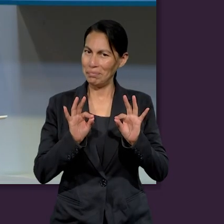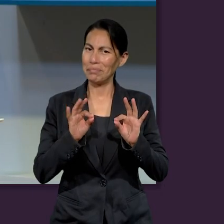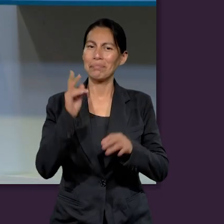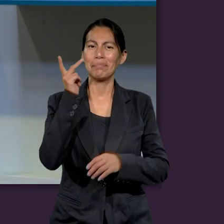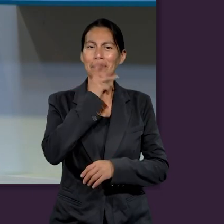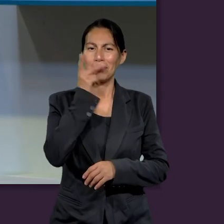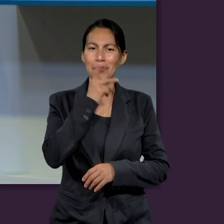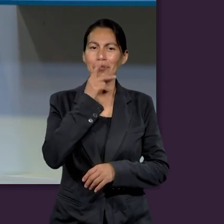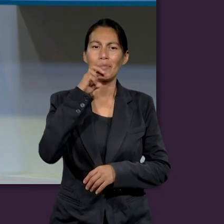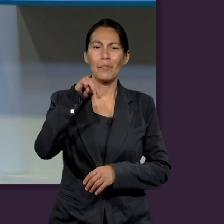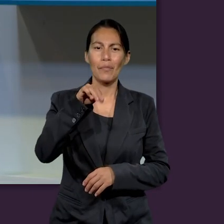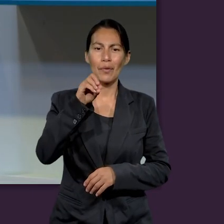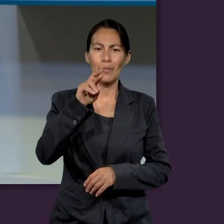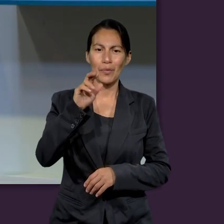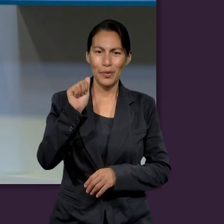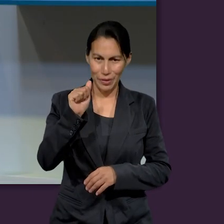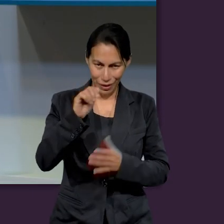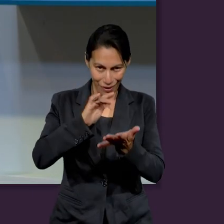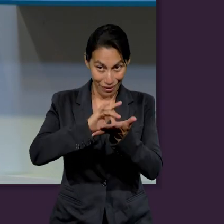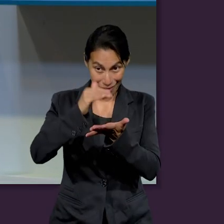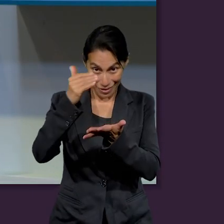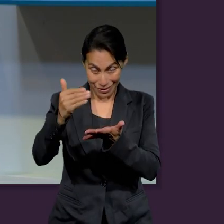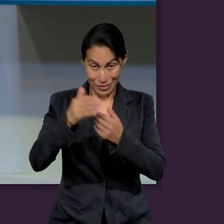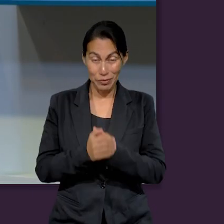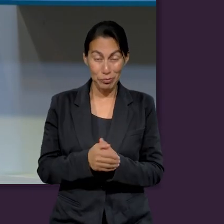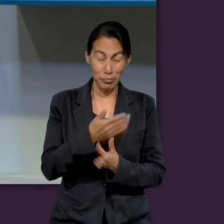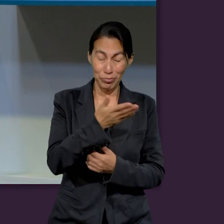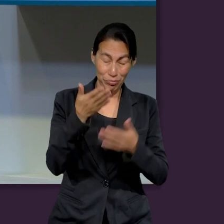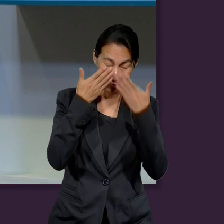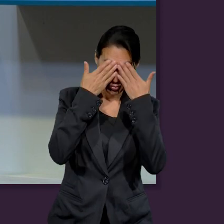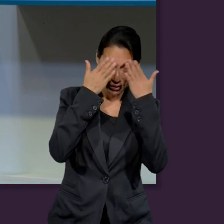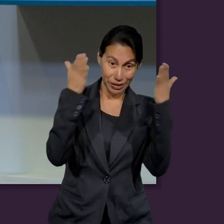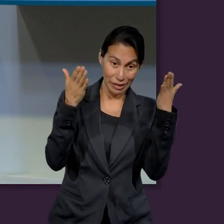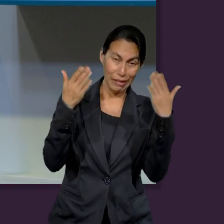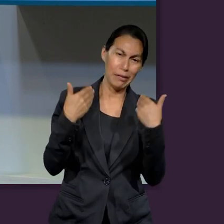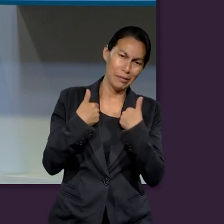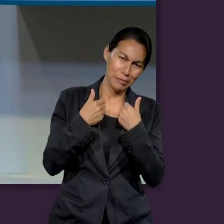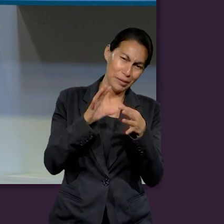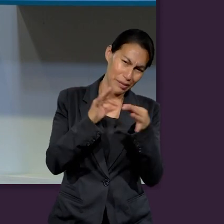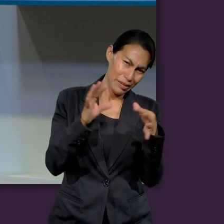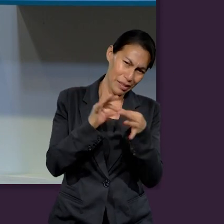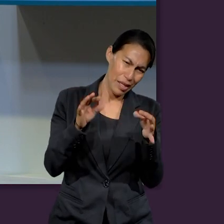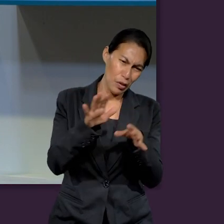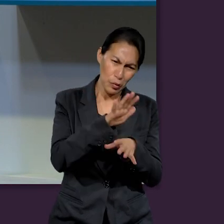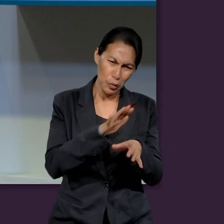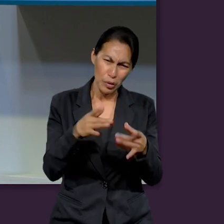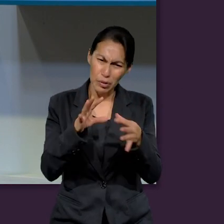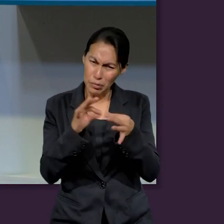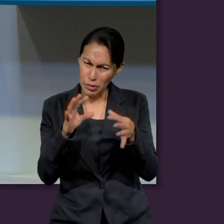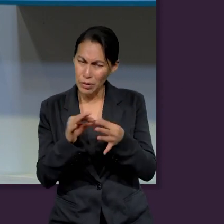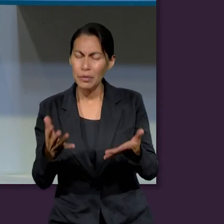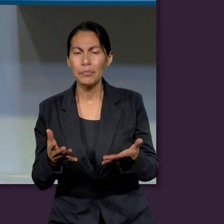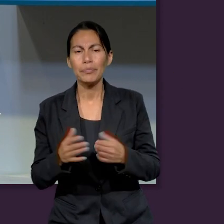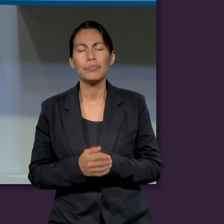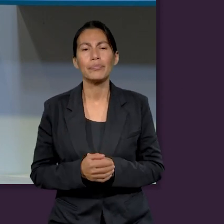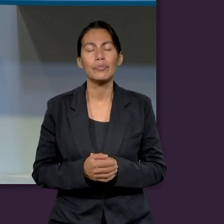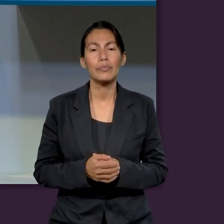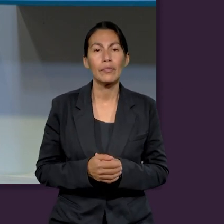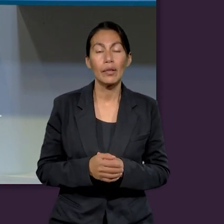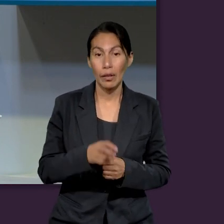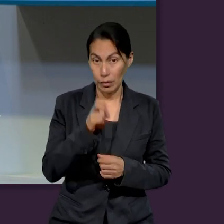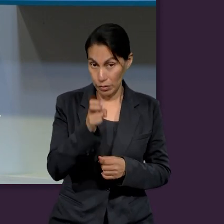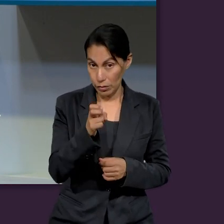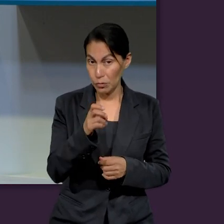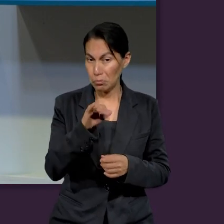Excelente. Gracias, Pastor Mora, por darnos más luz acerca de lo que sucedió. Y